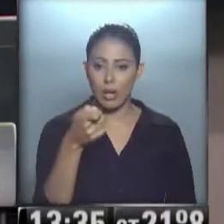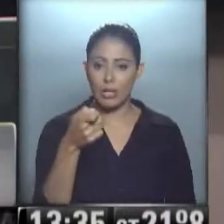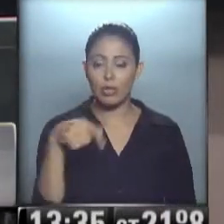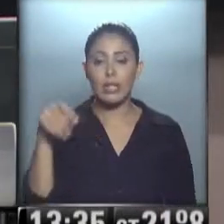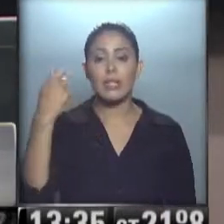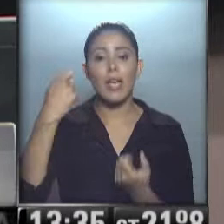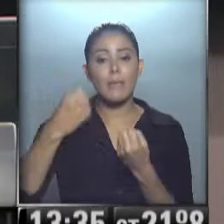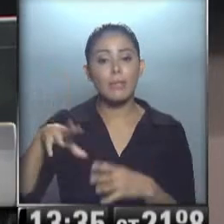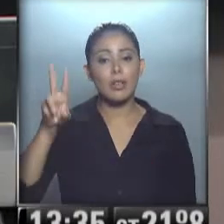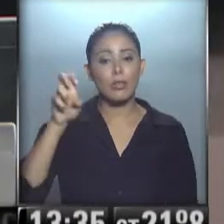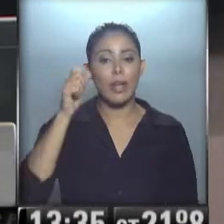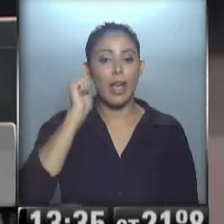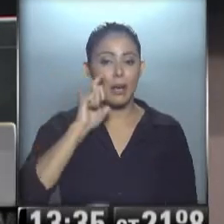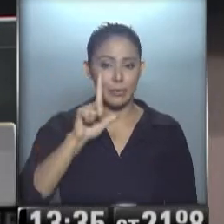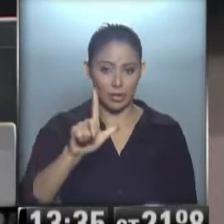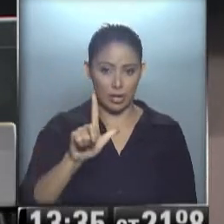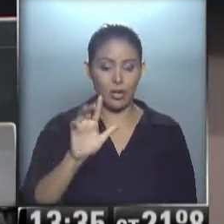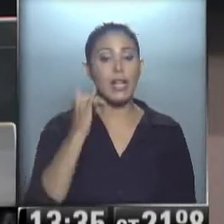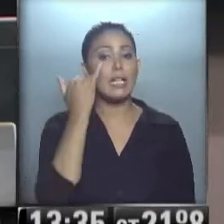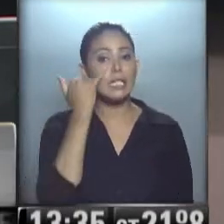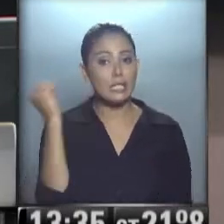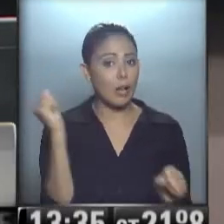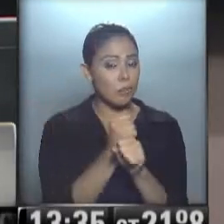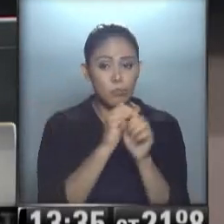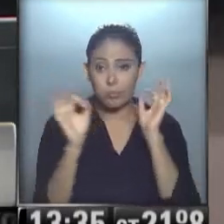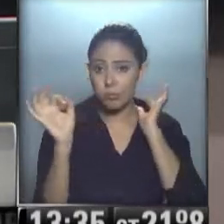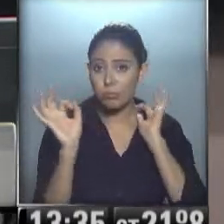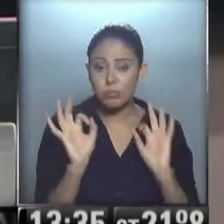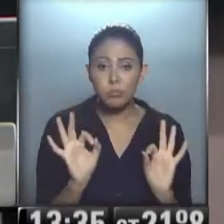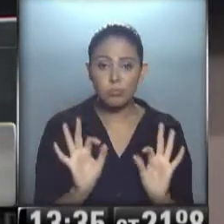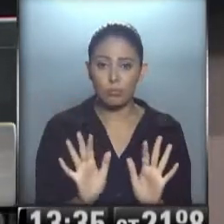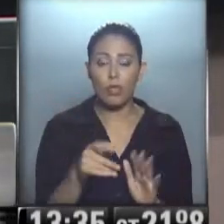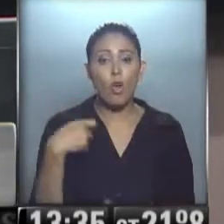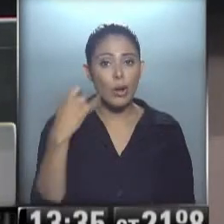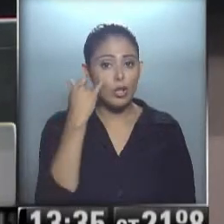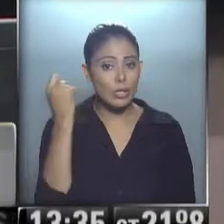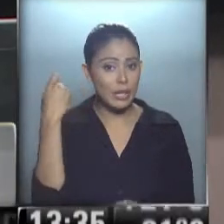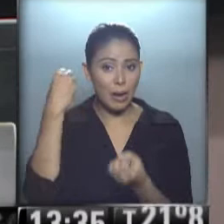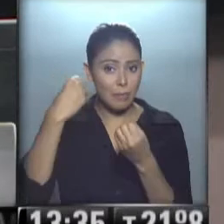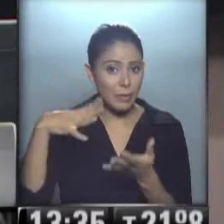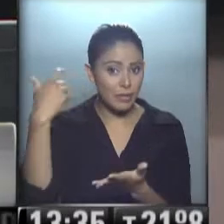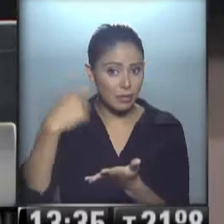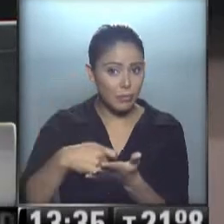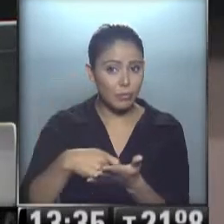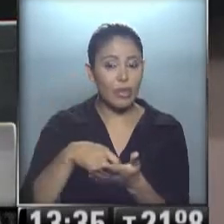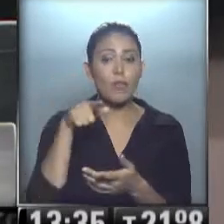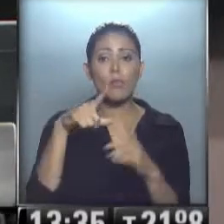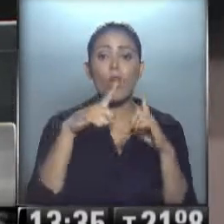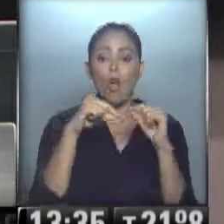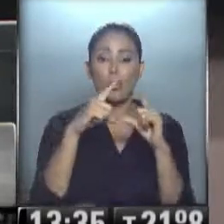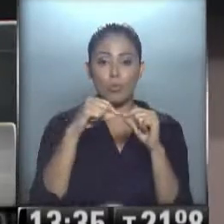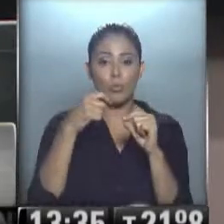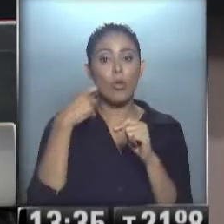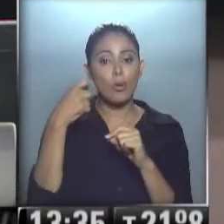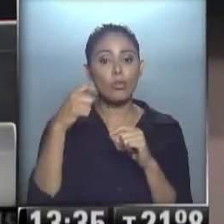abril. Zulma, efectivamente ya está tu jubilación al pago, de hecho ya tenés número de prestación